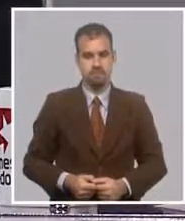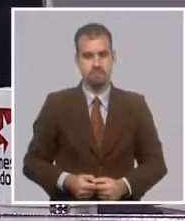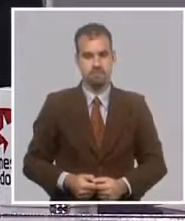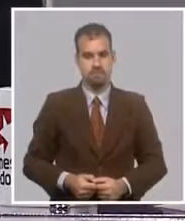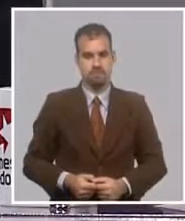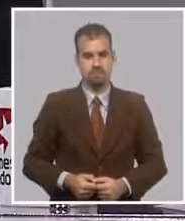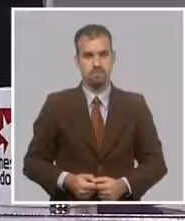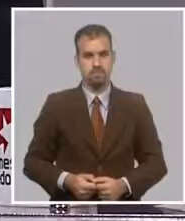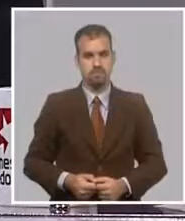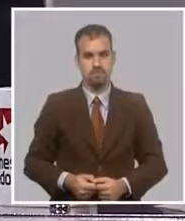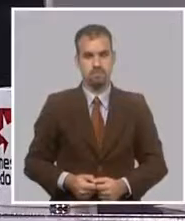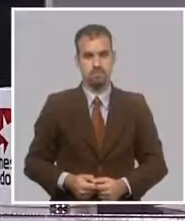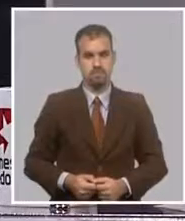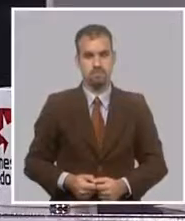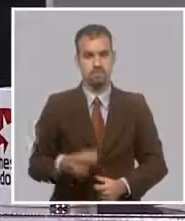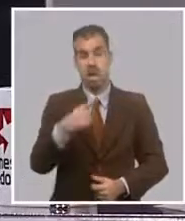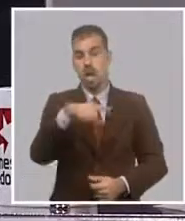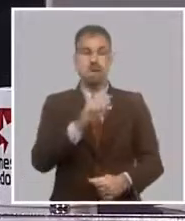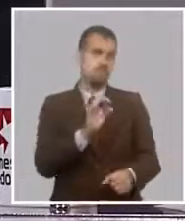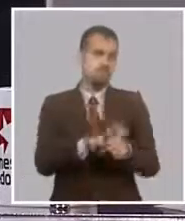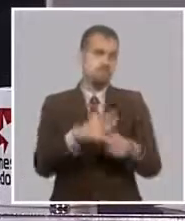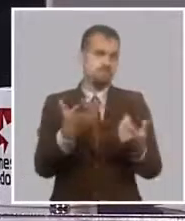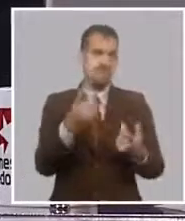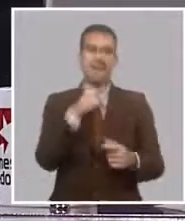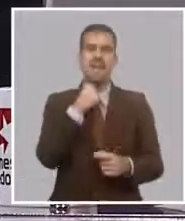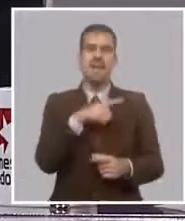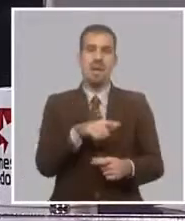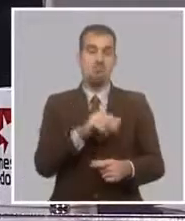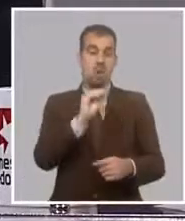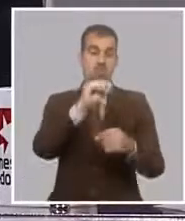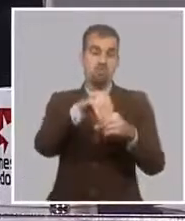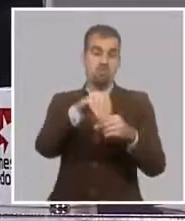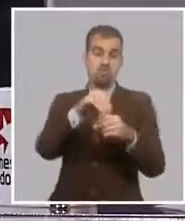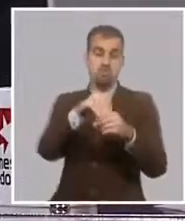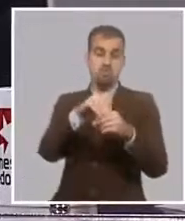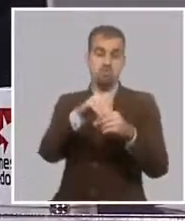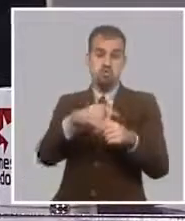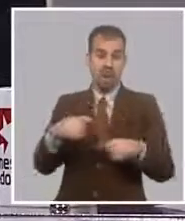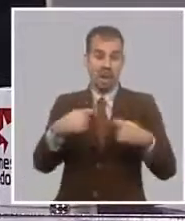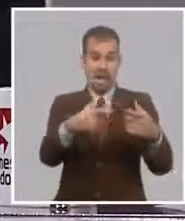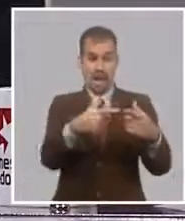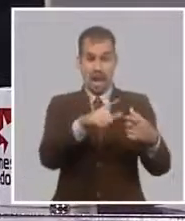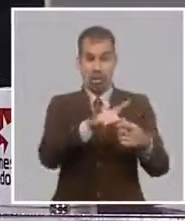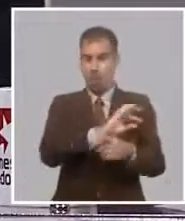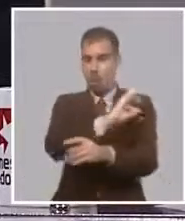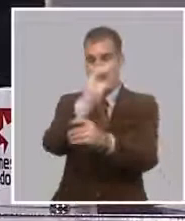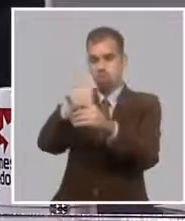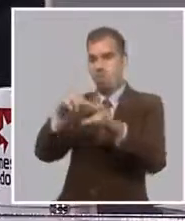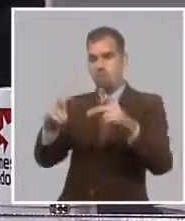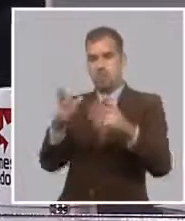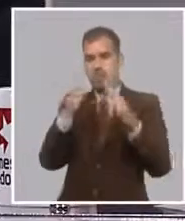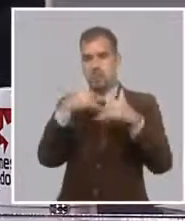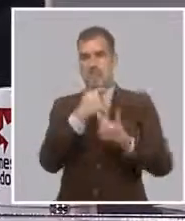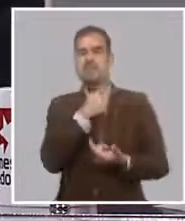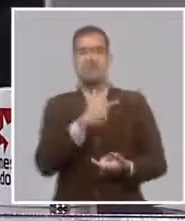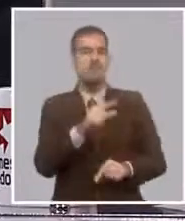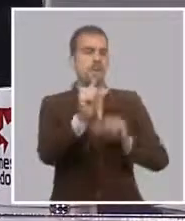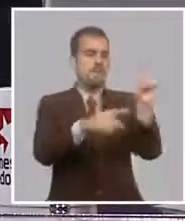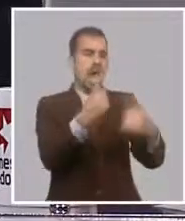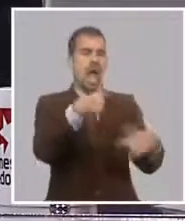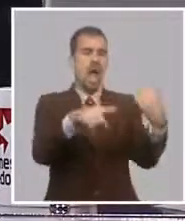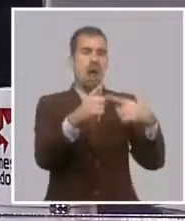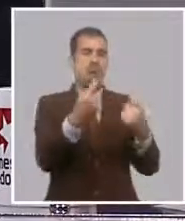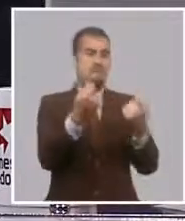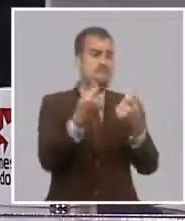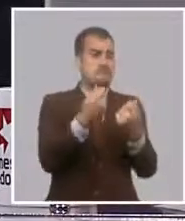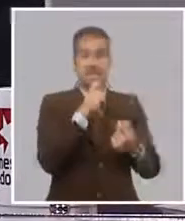conllevó que si los ingresos esperados no cubrían esos gastos o si la situación financiera de algunos productores no eran